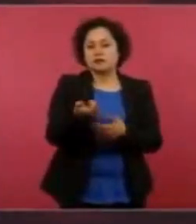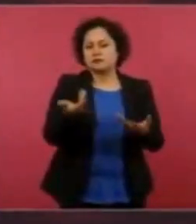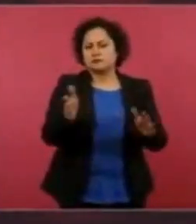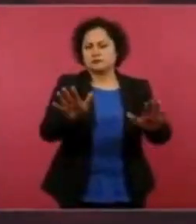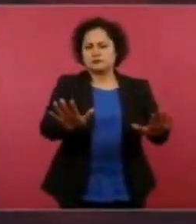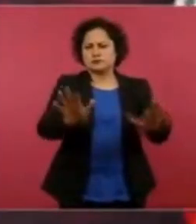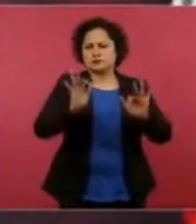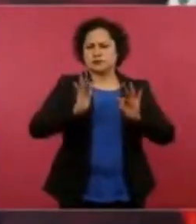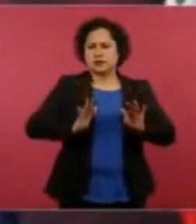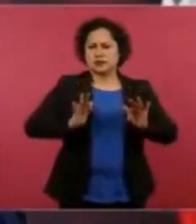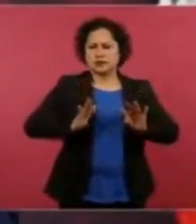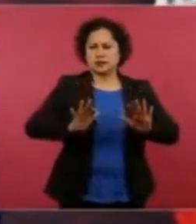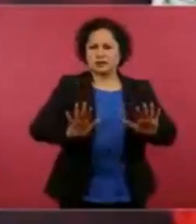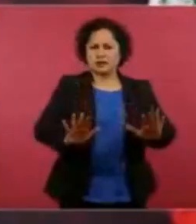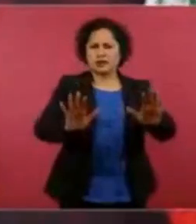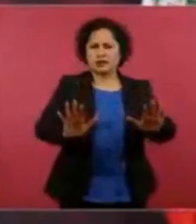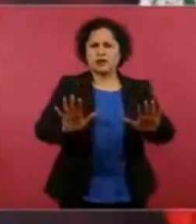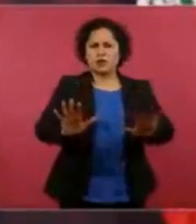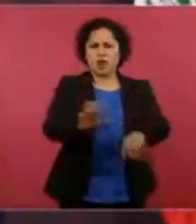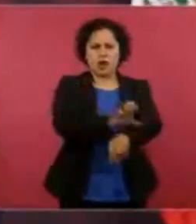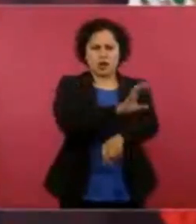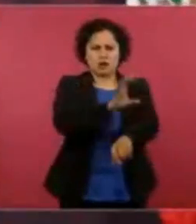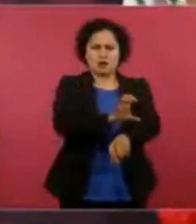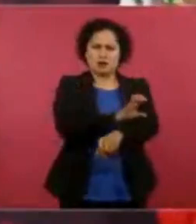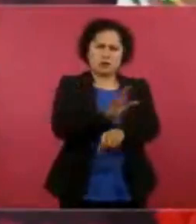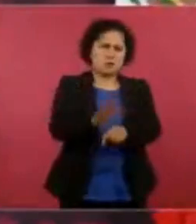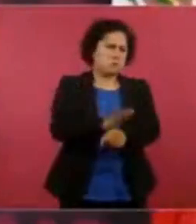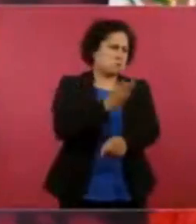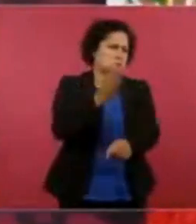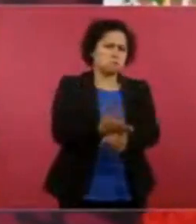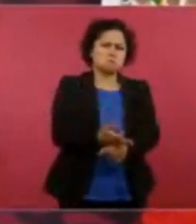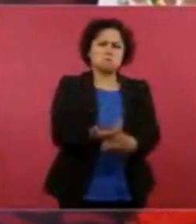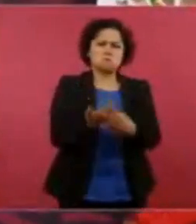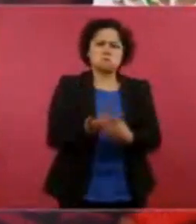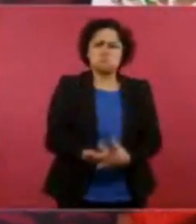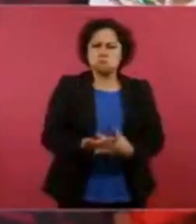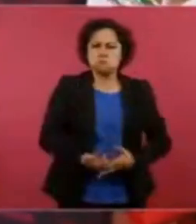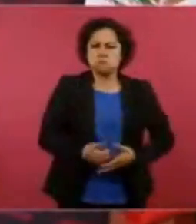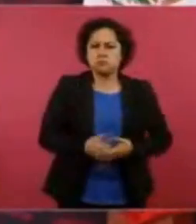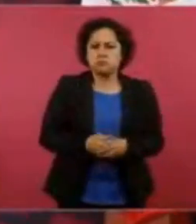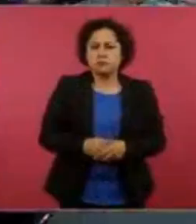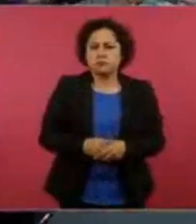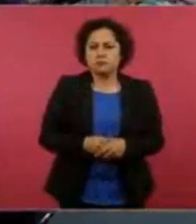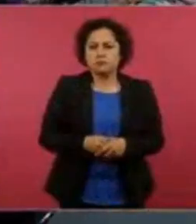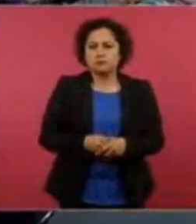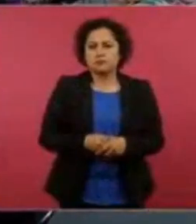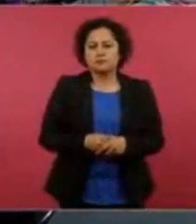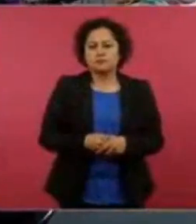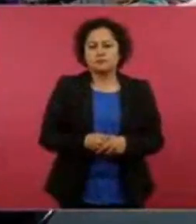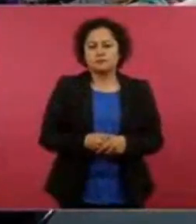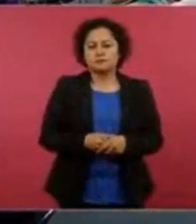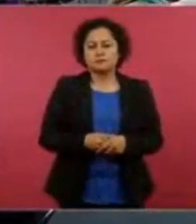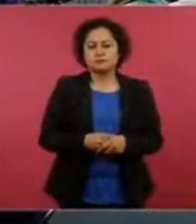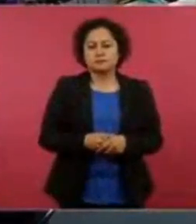de generación de energía, aún